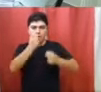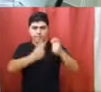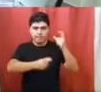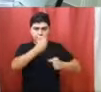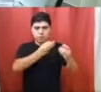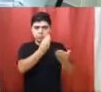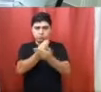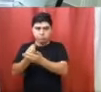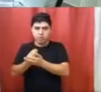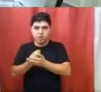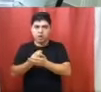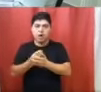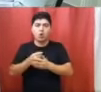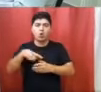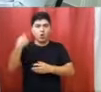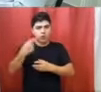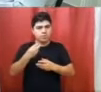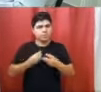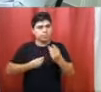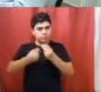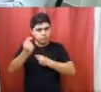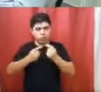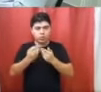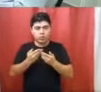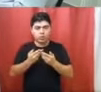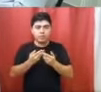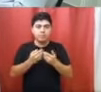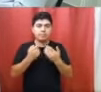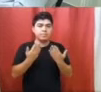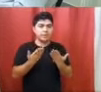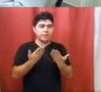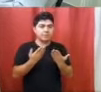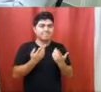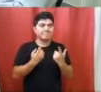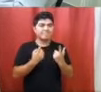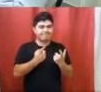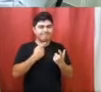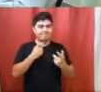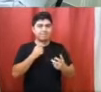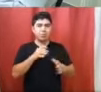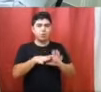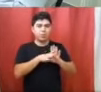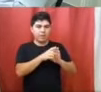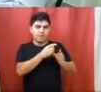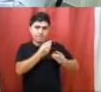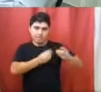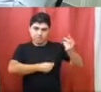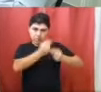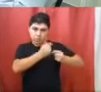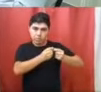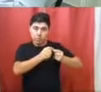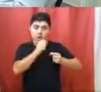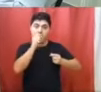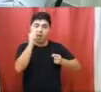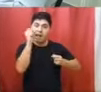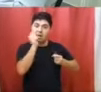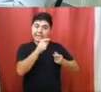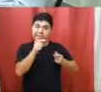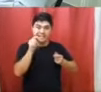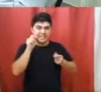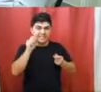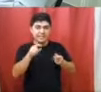recursos para su funcionamiento. Y esto implica tener presupuesto. Y este presupuesto, obviamente, debería haber estado